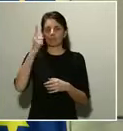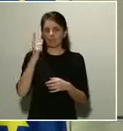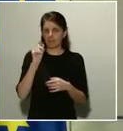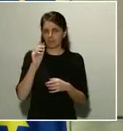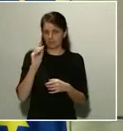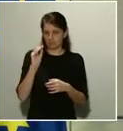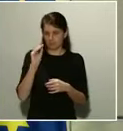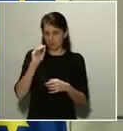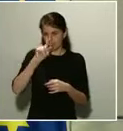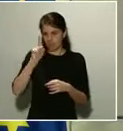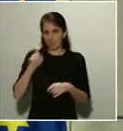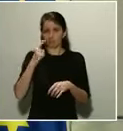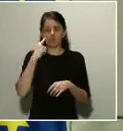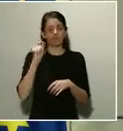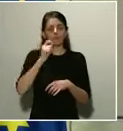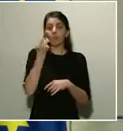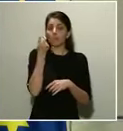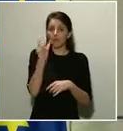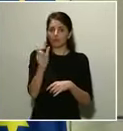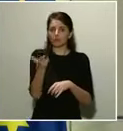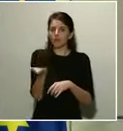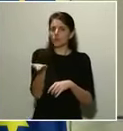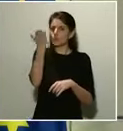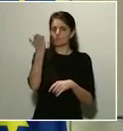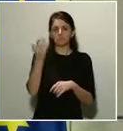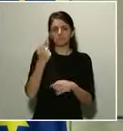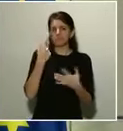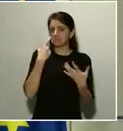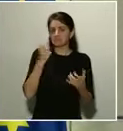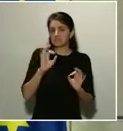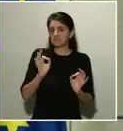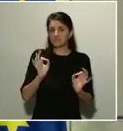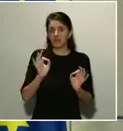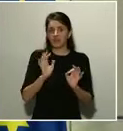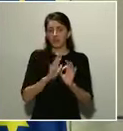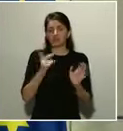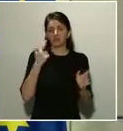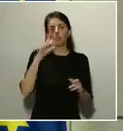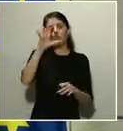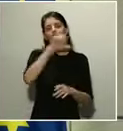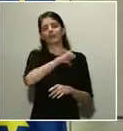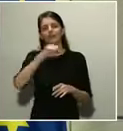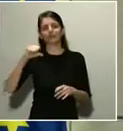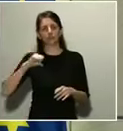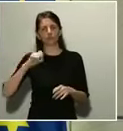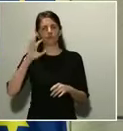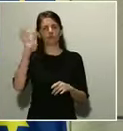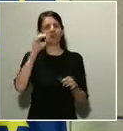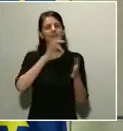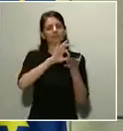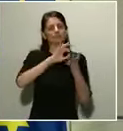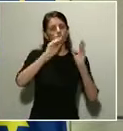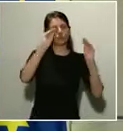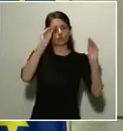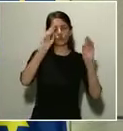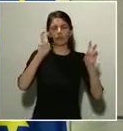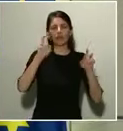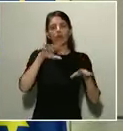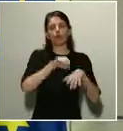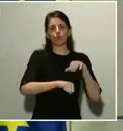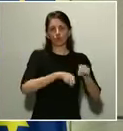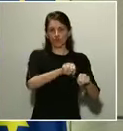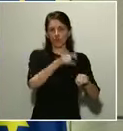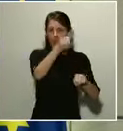de precios. Los evidentemente, son las comunidades autónomas a través de los servicios de consumo que llevan a cabo este control, pero de acuerdo con la